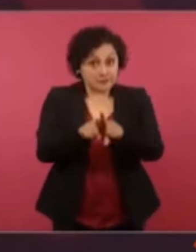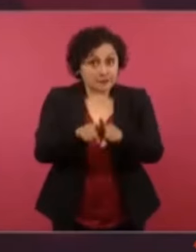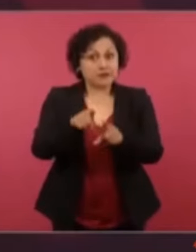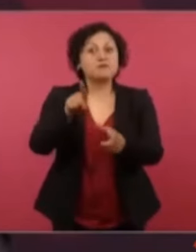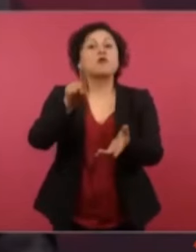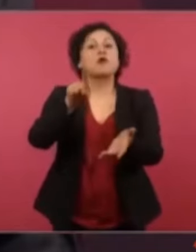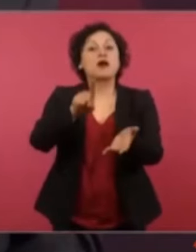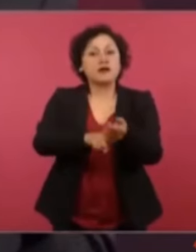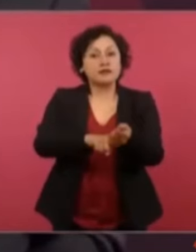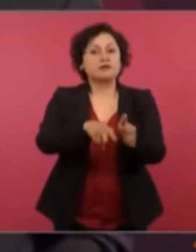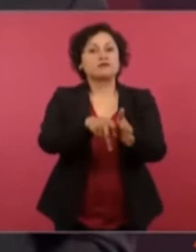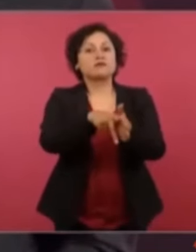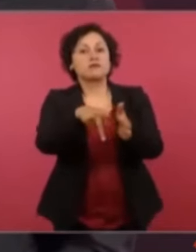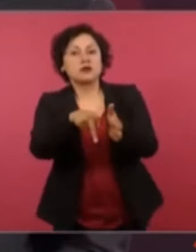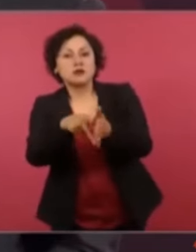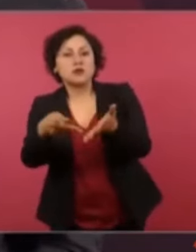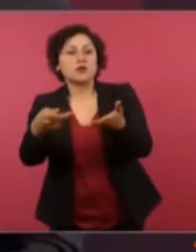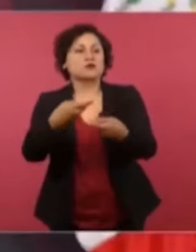pasquines,